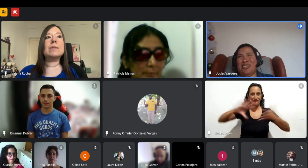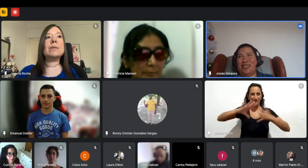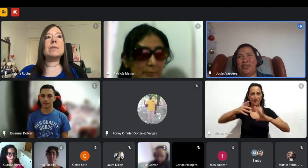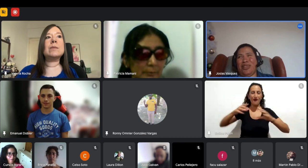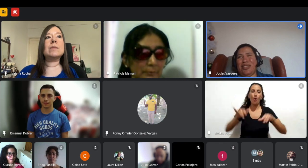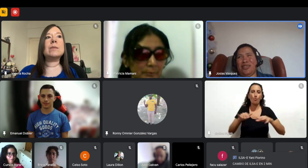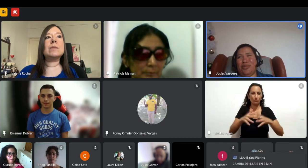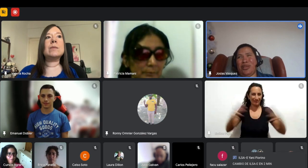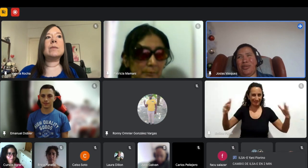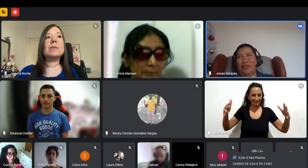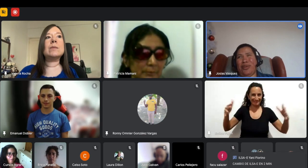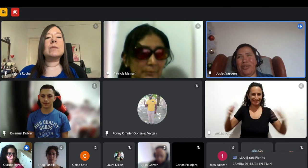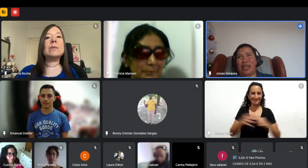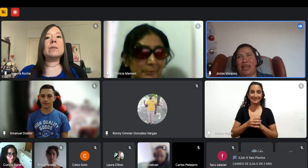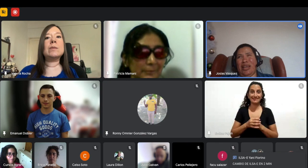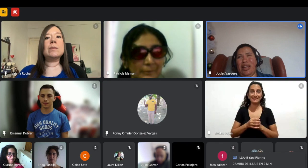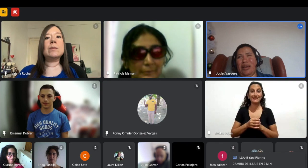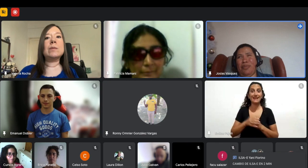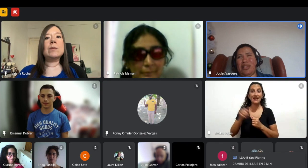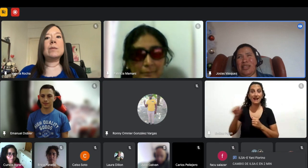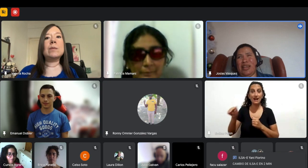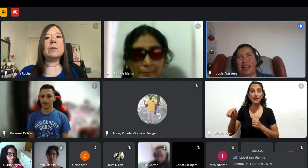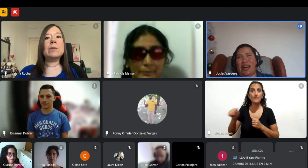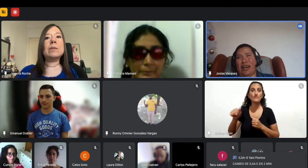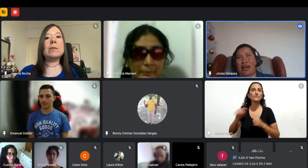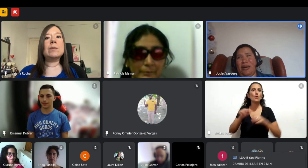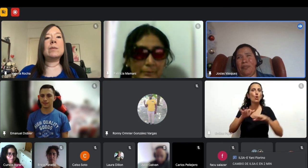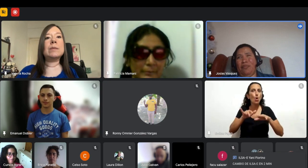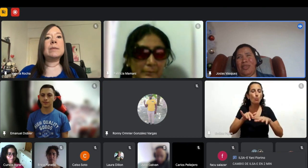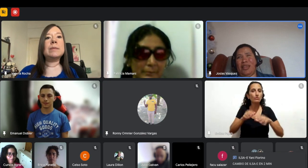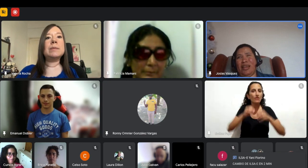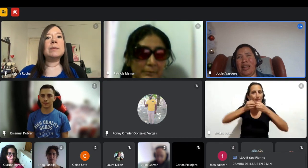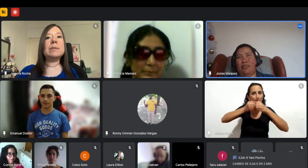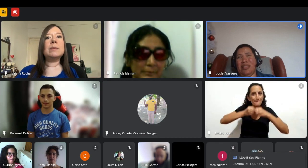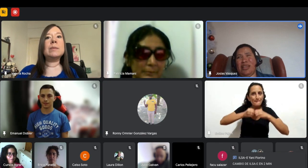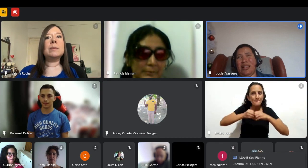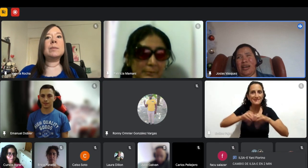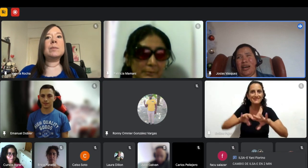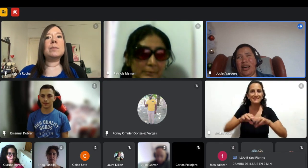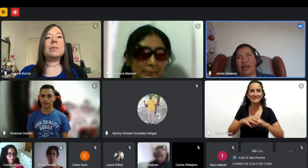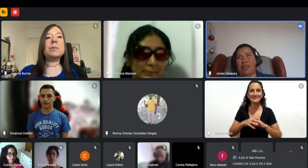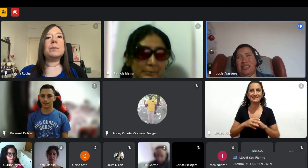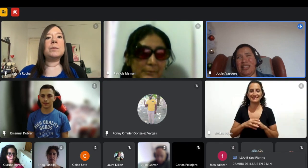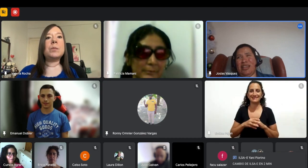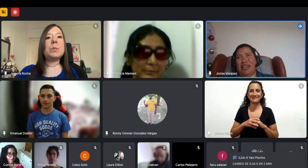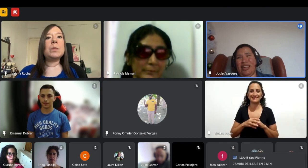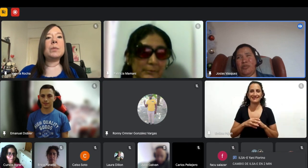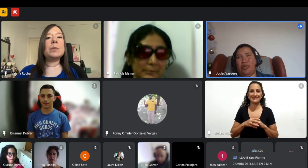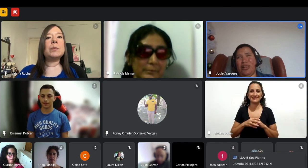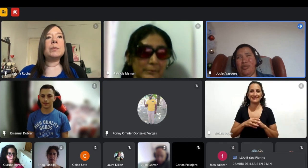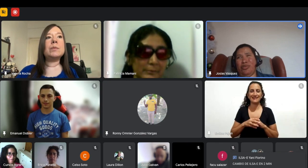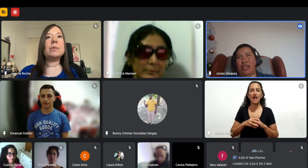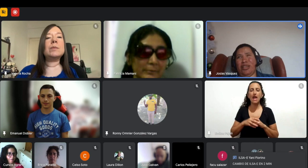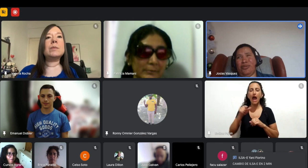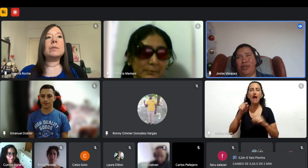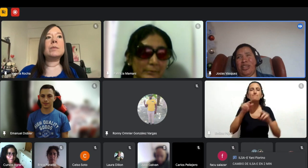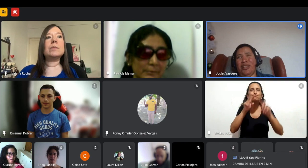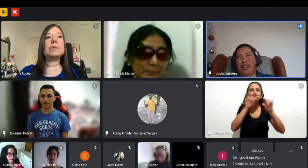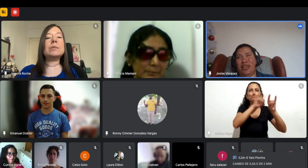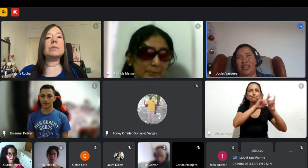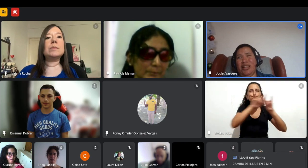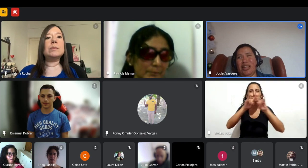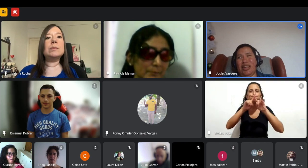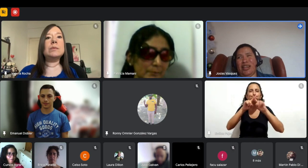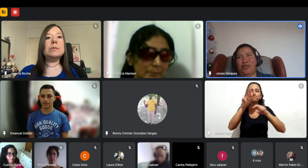entonces con esa computadora fue donde empecé a empecé a investigar y a explorar el mundo de la